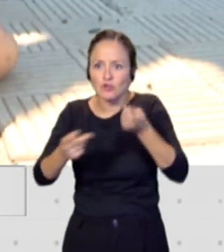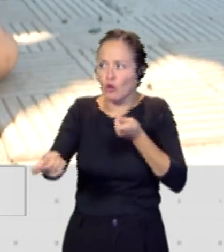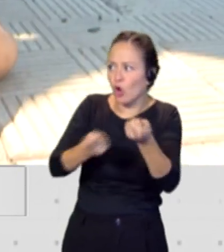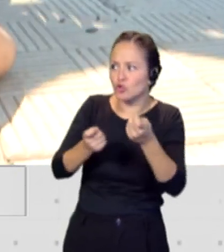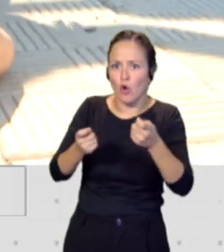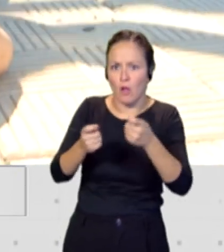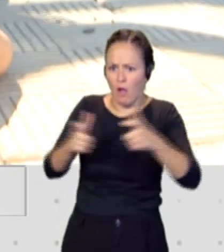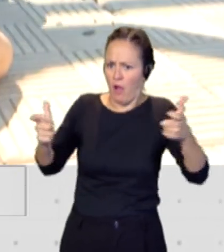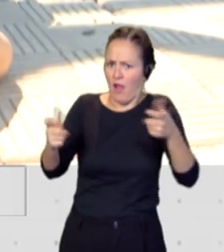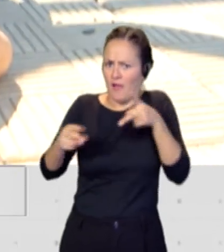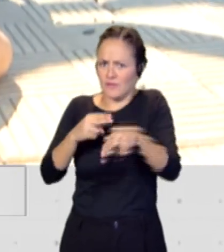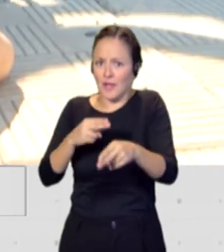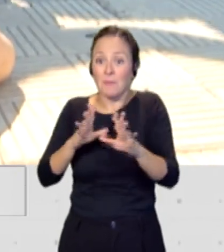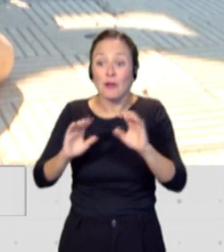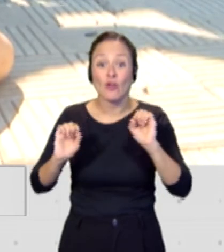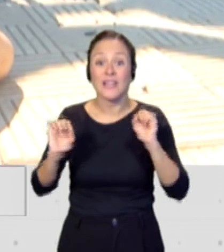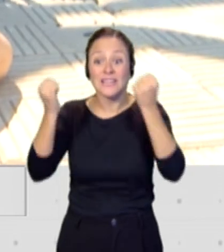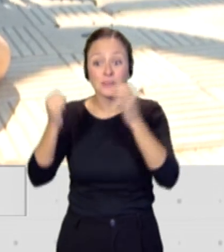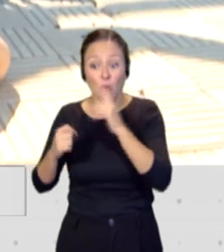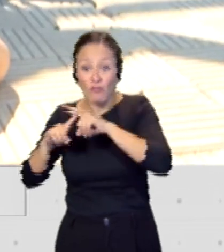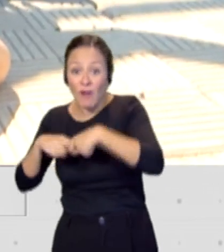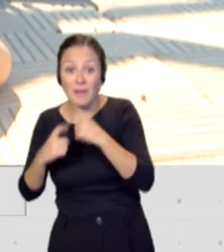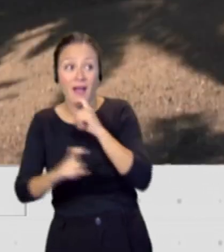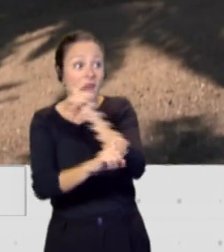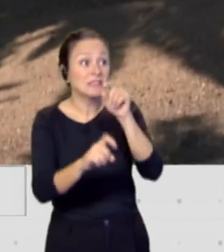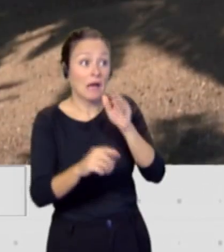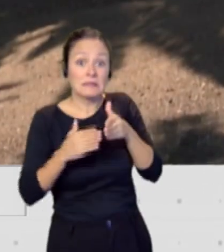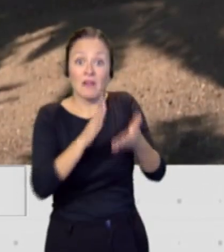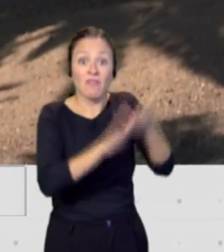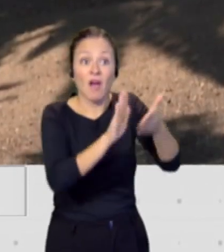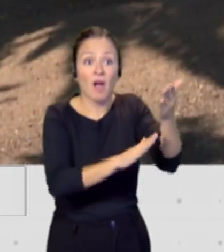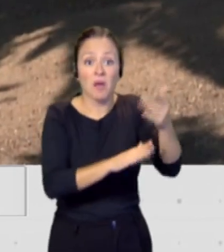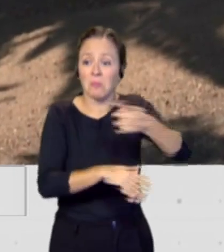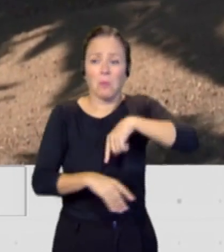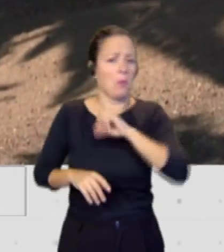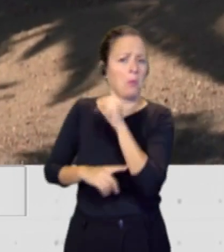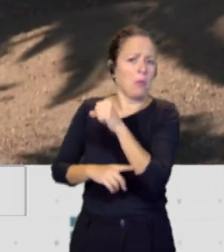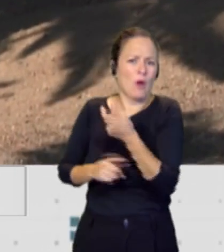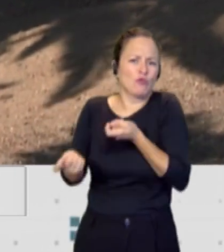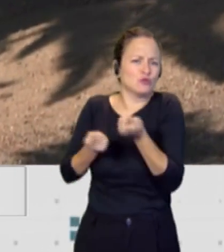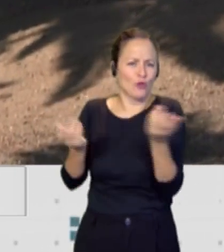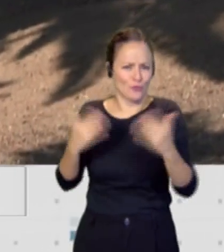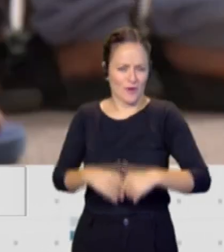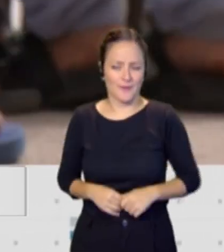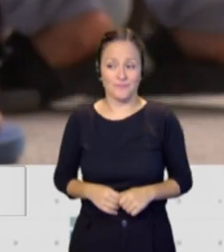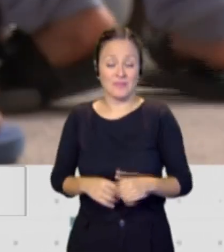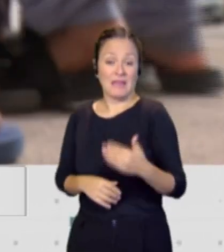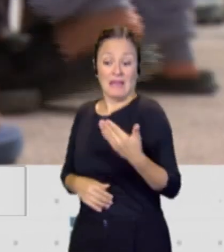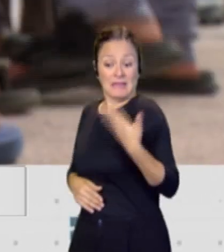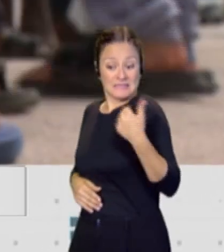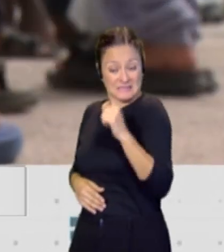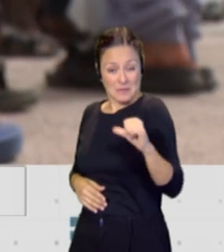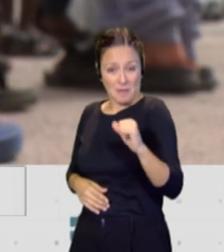cuando alertan las familias para que se busquen y se encuentren con vida. Hace muy pocas semanas el presidente Canario se reunía